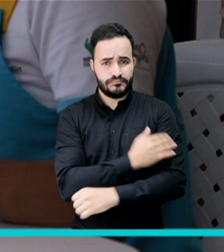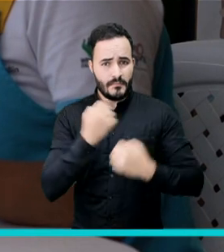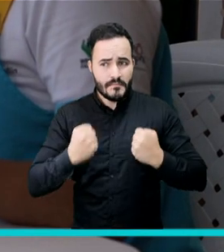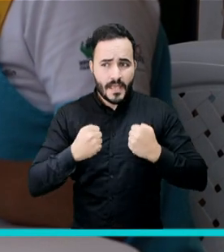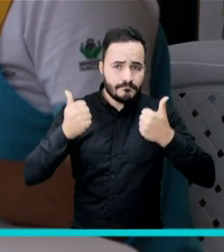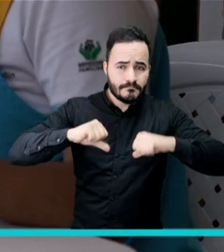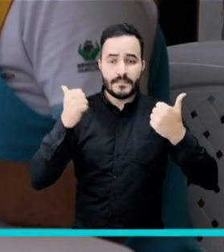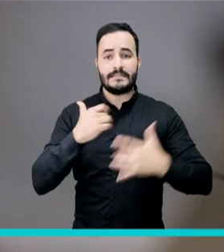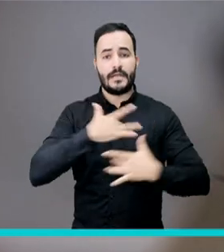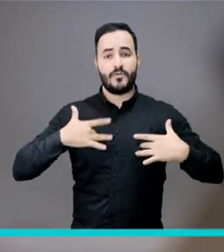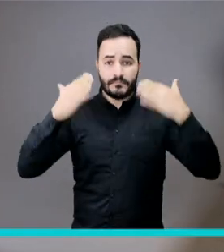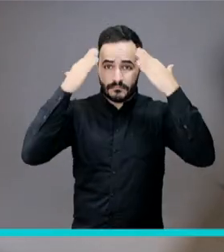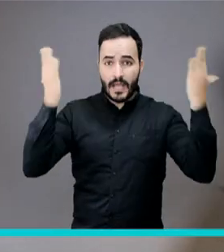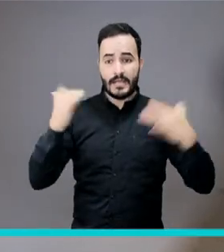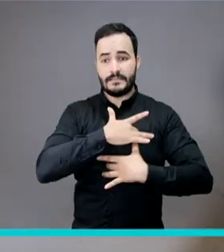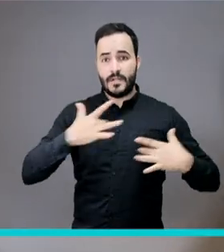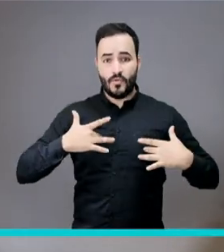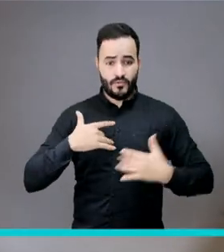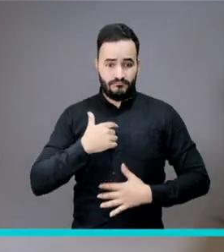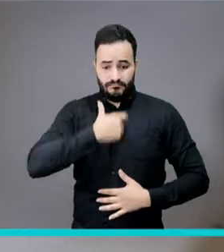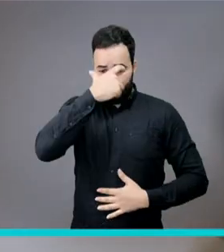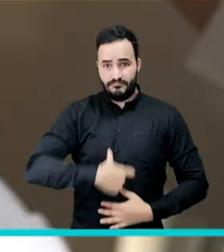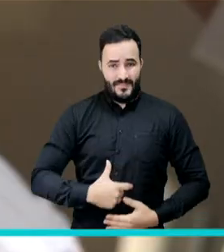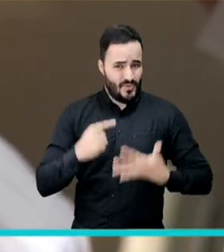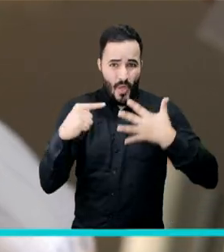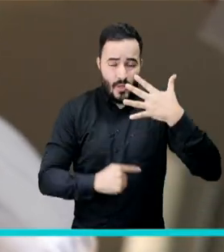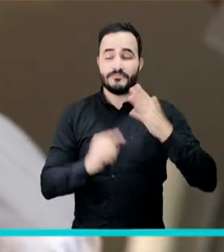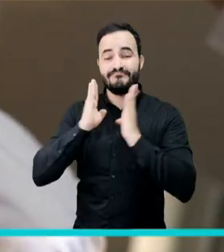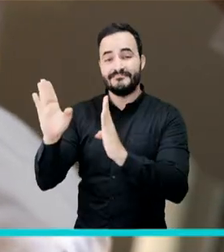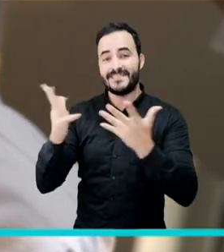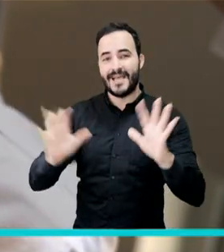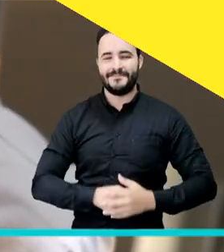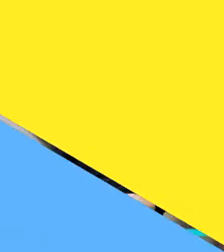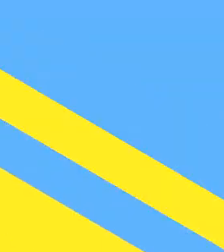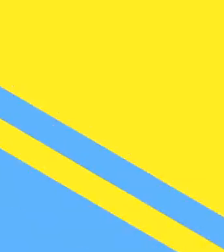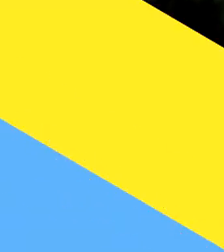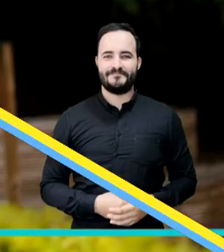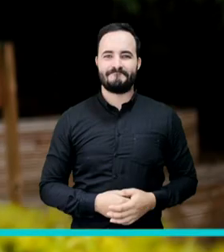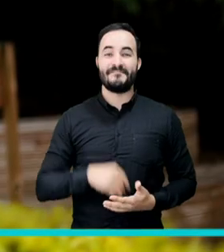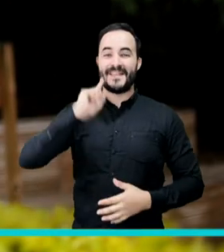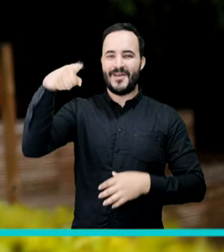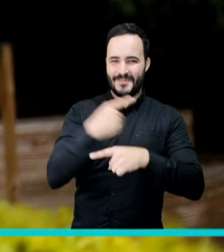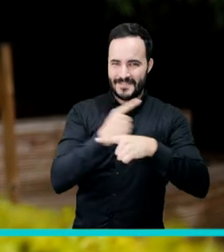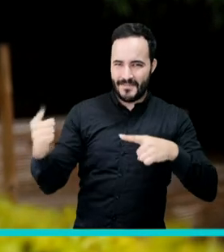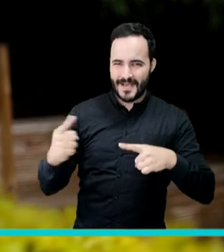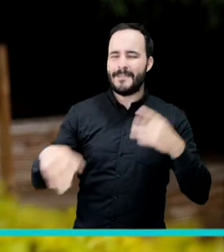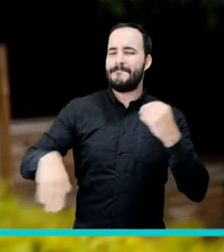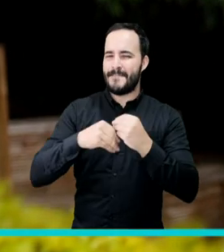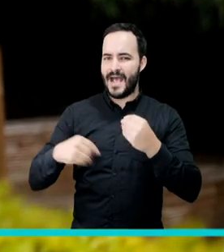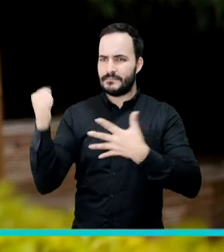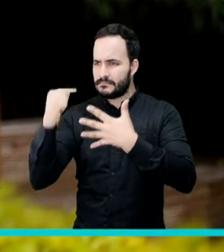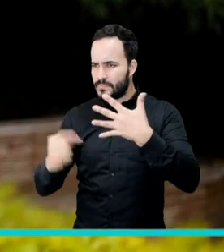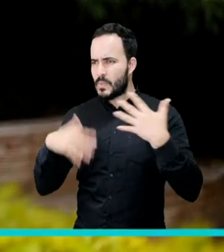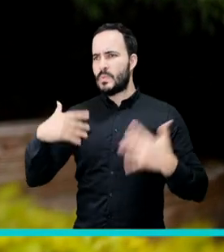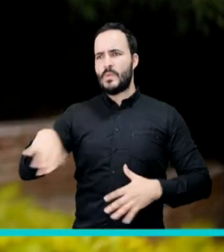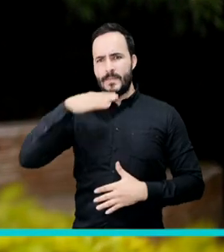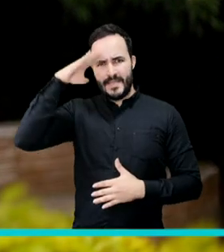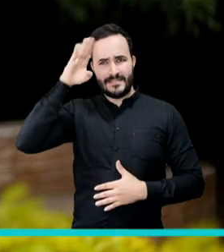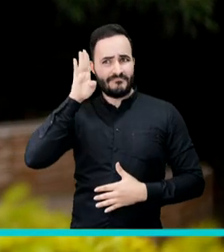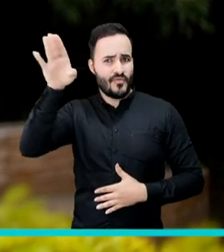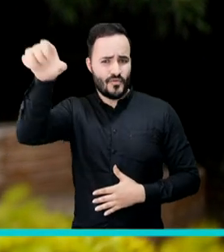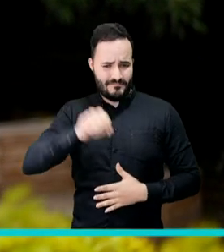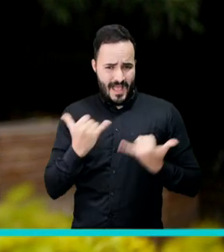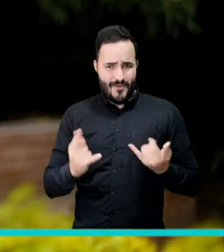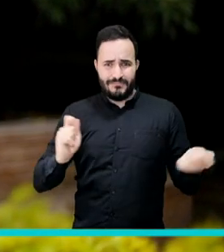vacunas, valoraciones nutricionales, atenciones en salud mental y oral, entre otros. La próxima semana una nueva emisión con